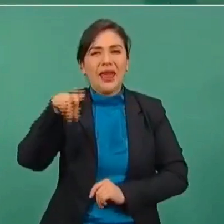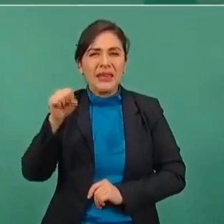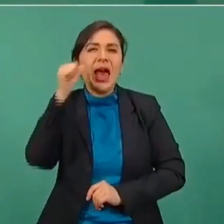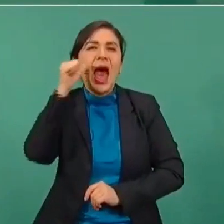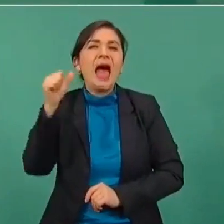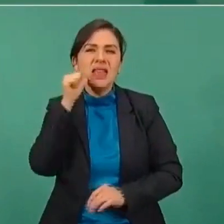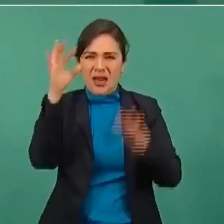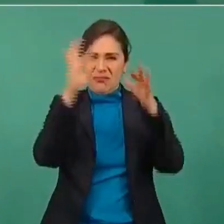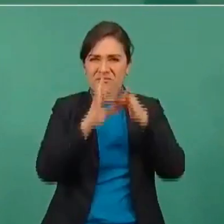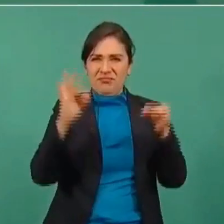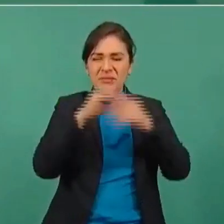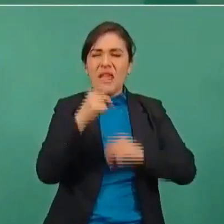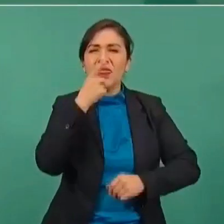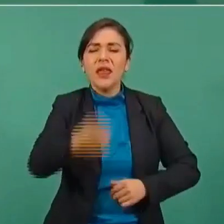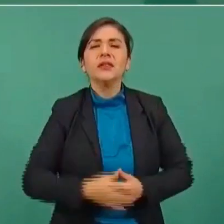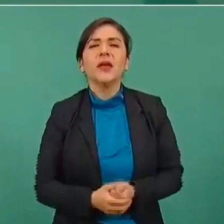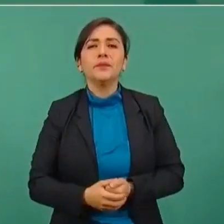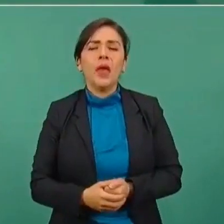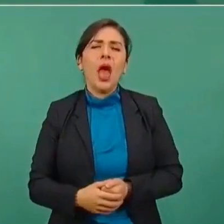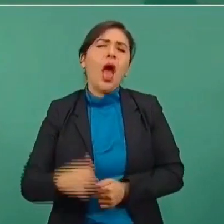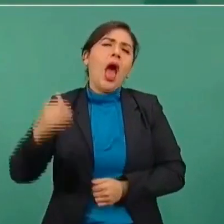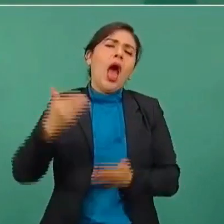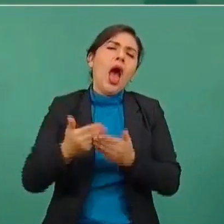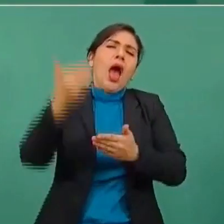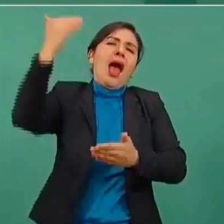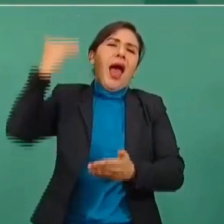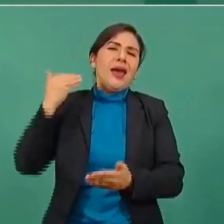pues un